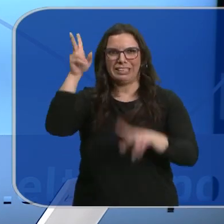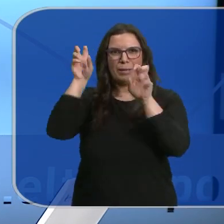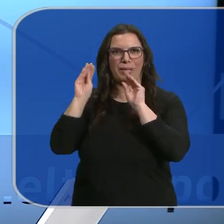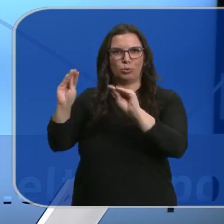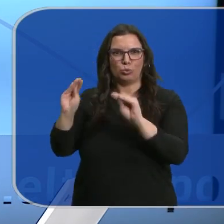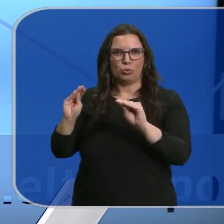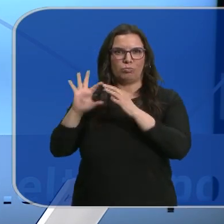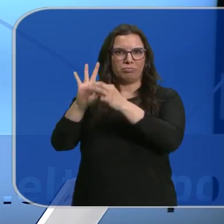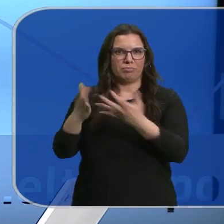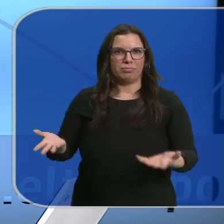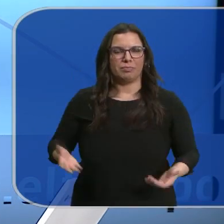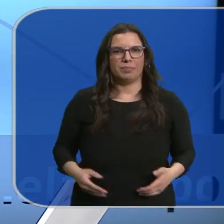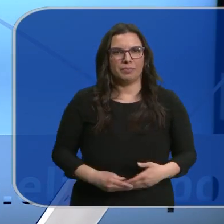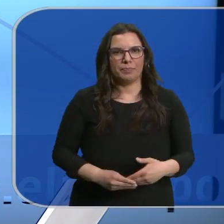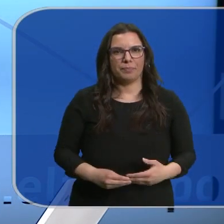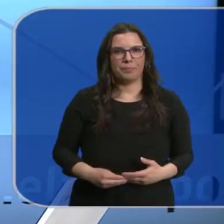los populares respecto al tema.